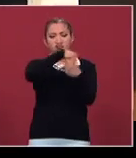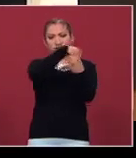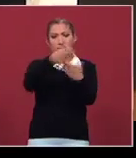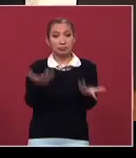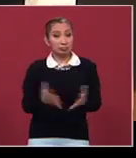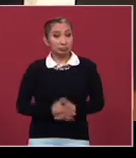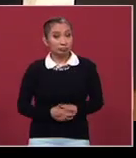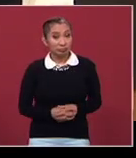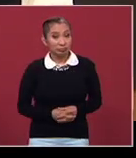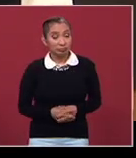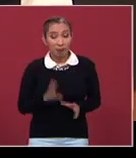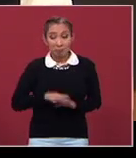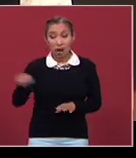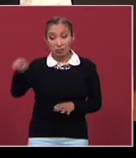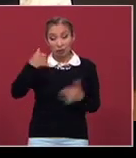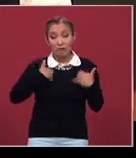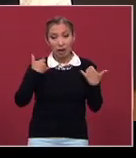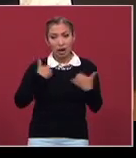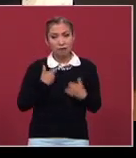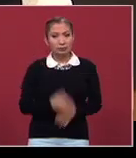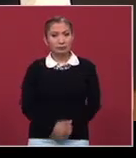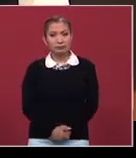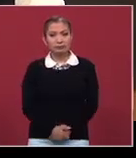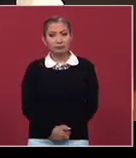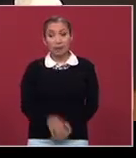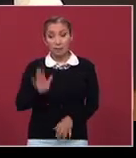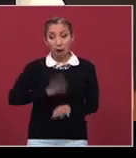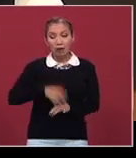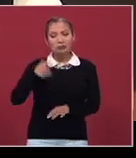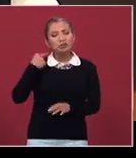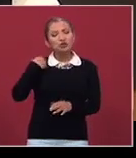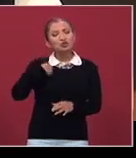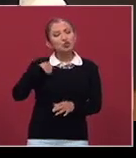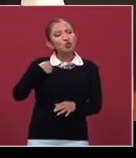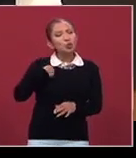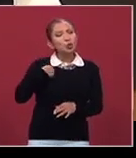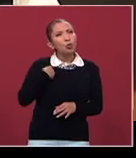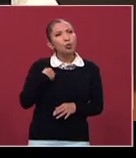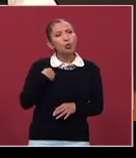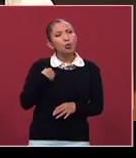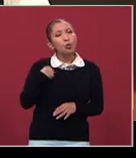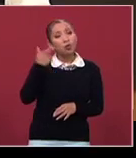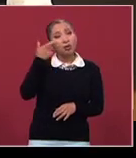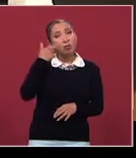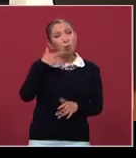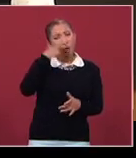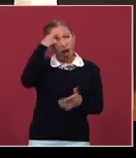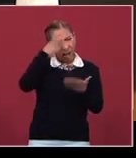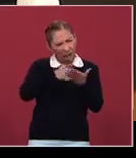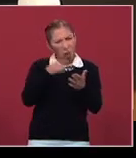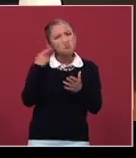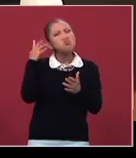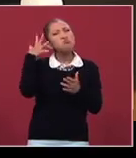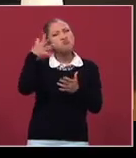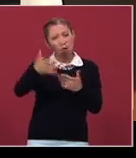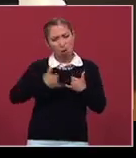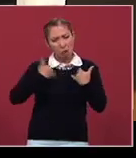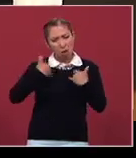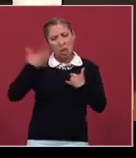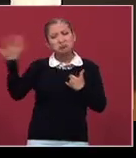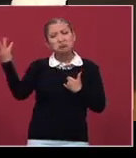Y entre ellos, sobre todo los jóvenes, ¿no? Tienen más propuestas. Yo tengo muchas esperanzas en nuestros jóvenes,